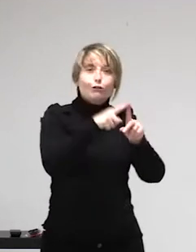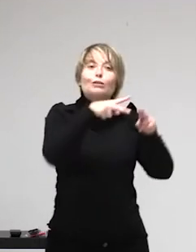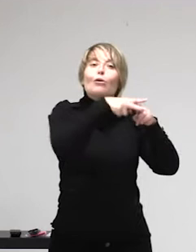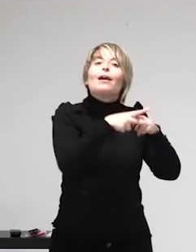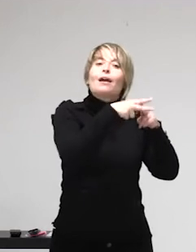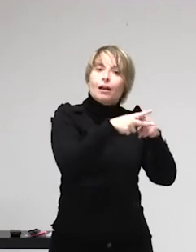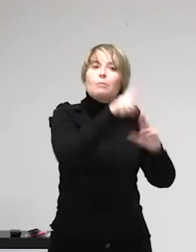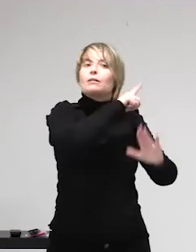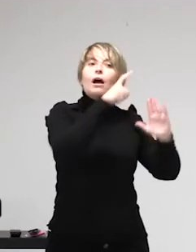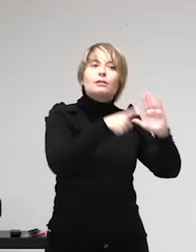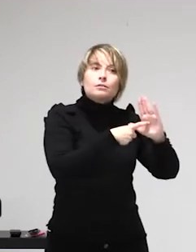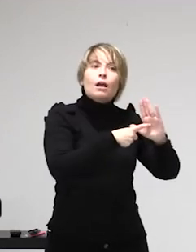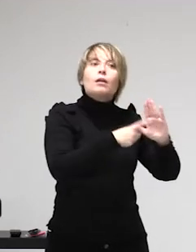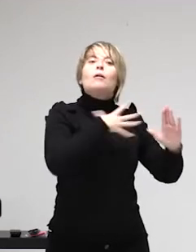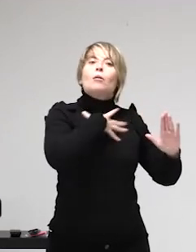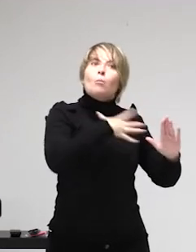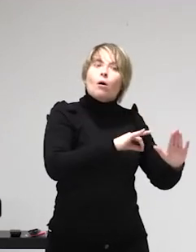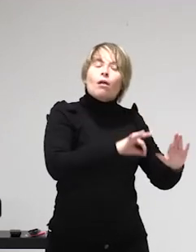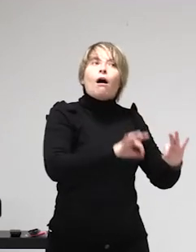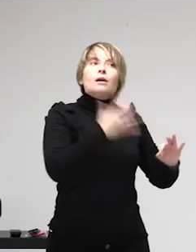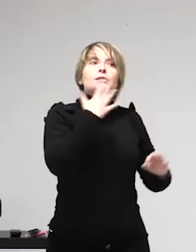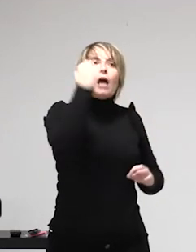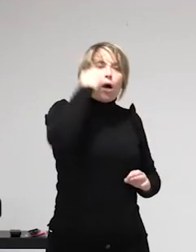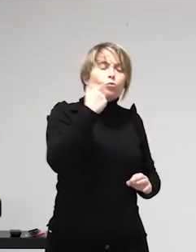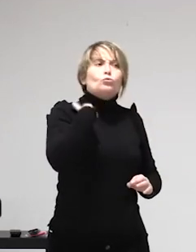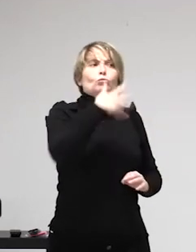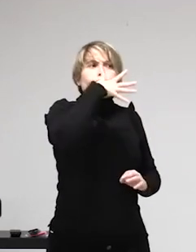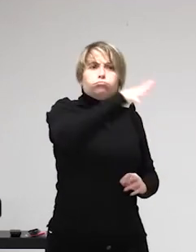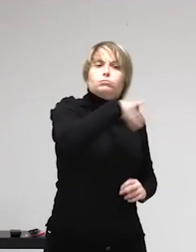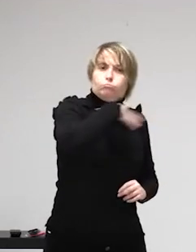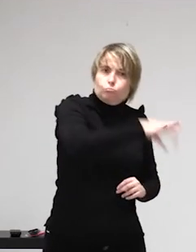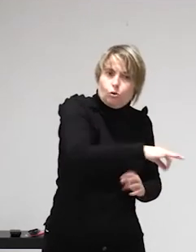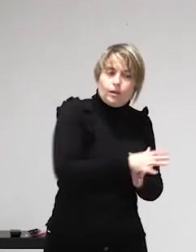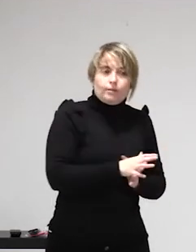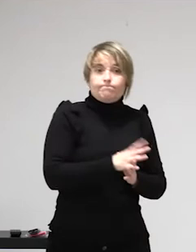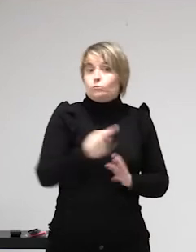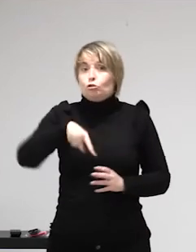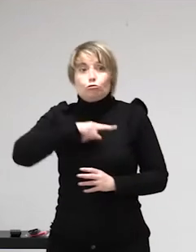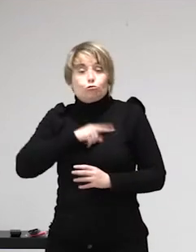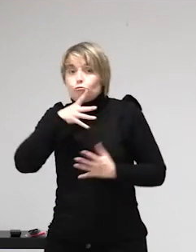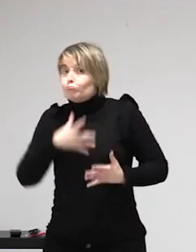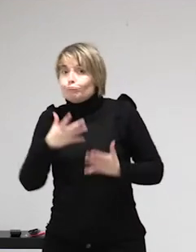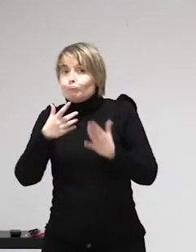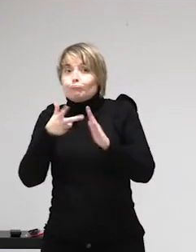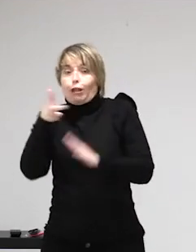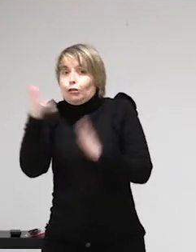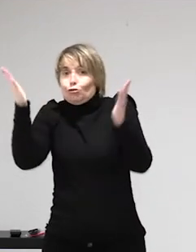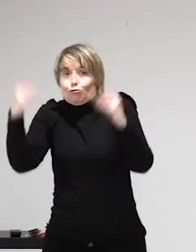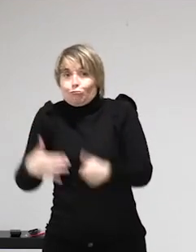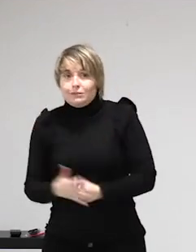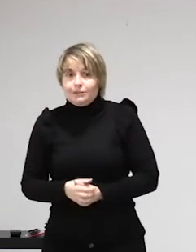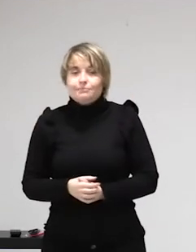debate en torno a ellos ¿por qué consideras la prostitución un trabajo en este caso, Carol, y no una forma de explotación del patarcado?